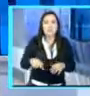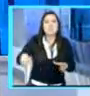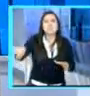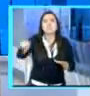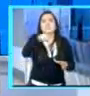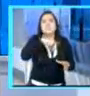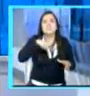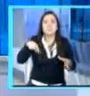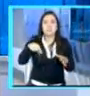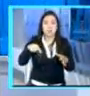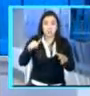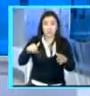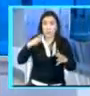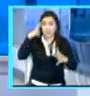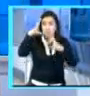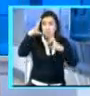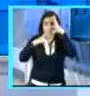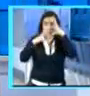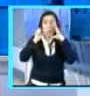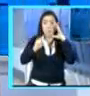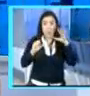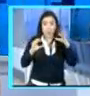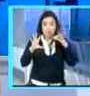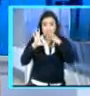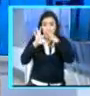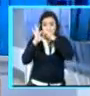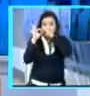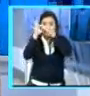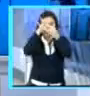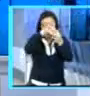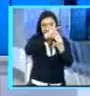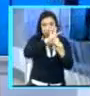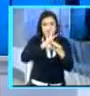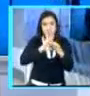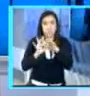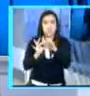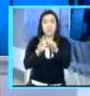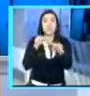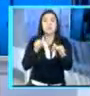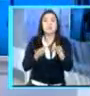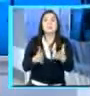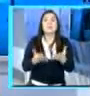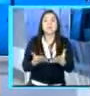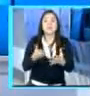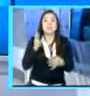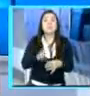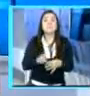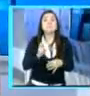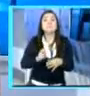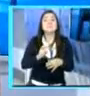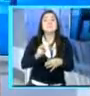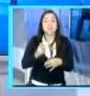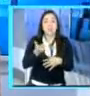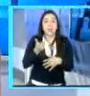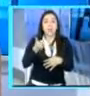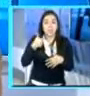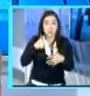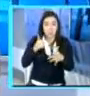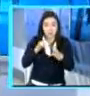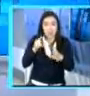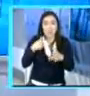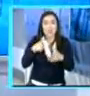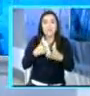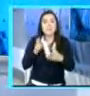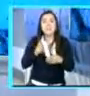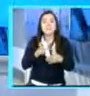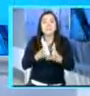que en el mundo la inversión extranjera vea como Guatemala, como un país atractivo, es el